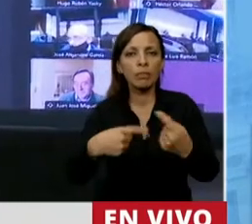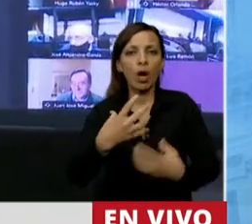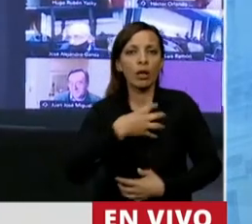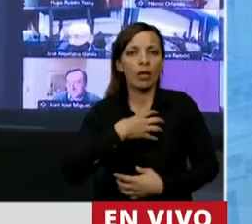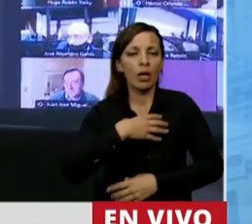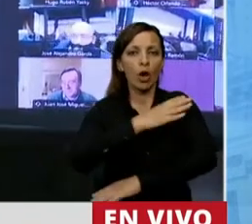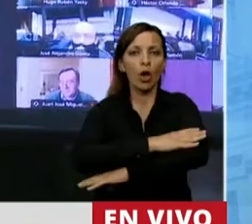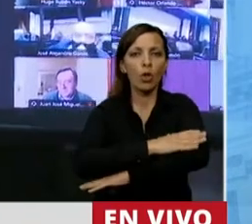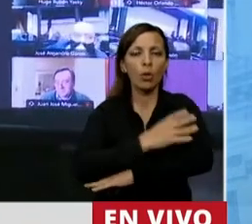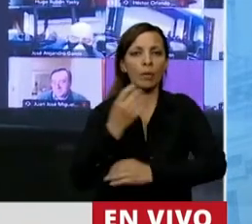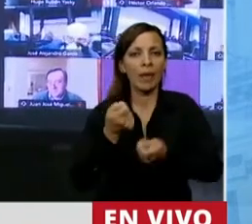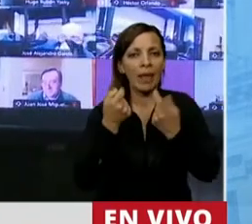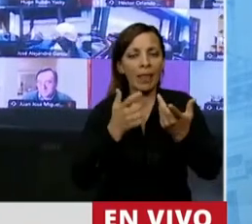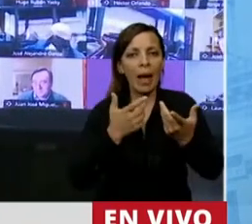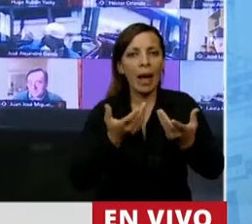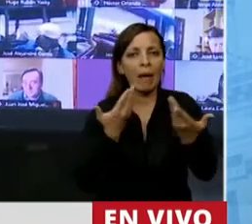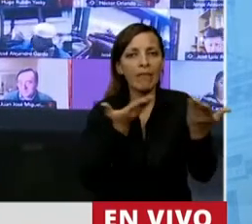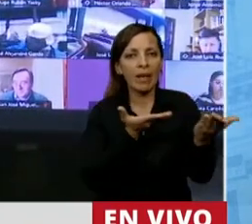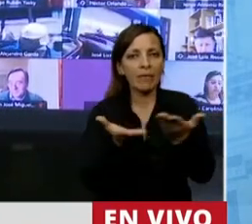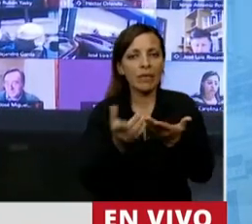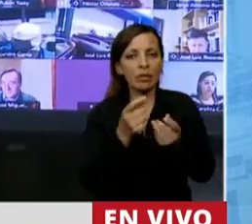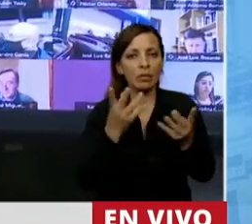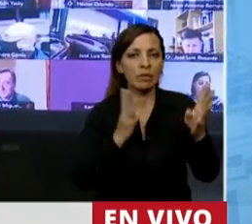redunden en el beneficio de la naturaleza.